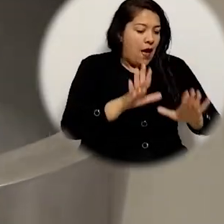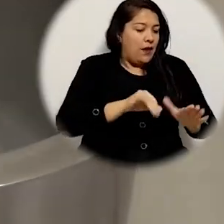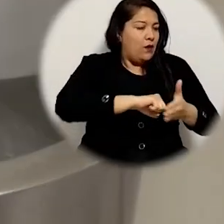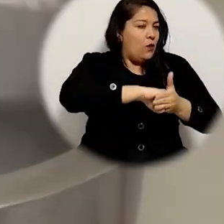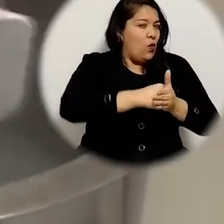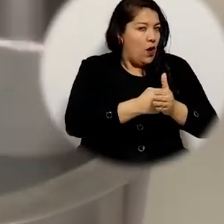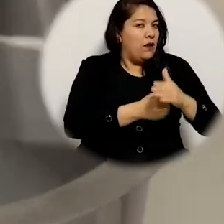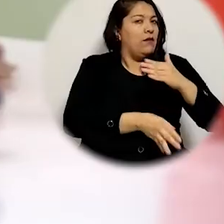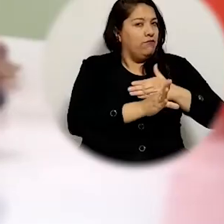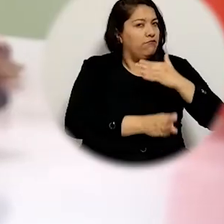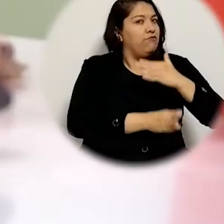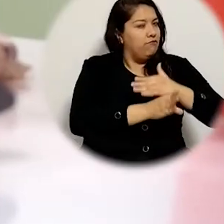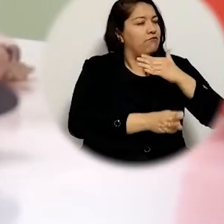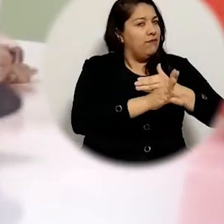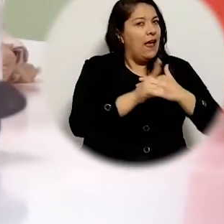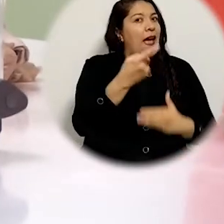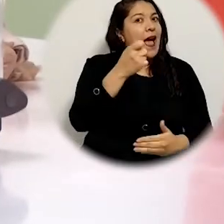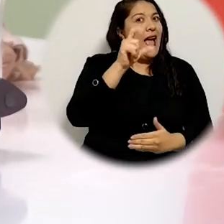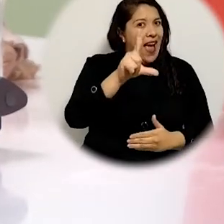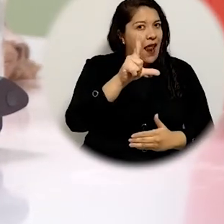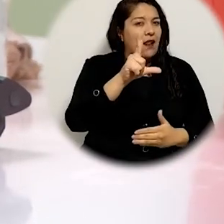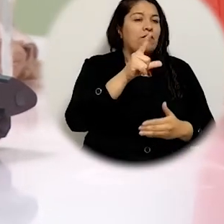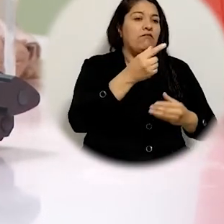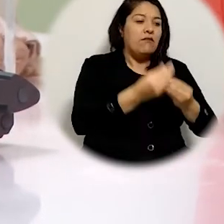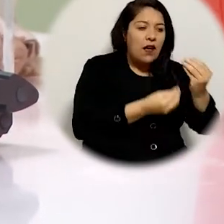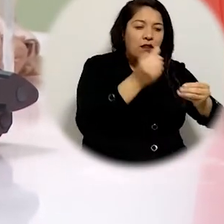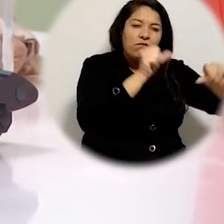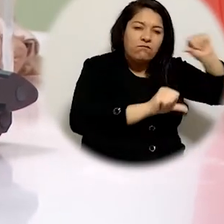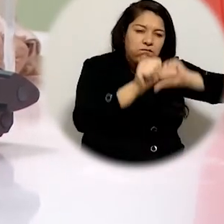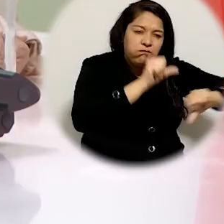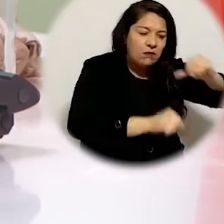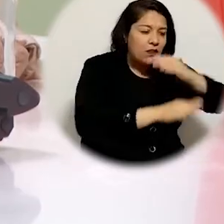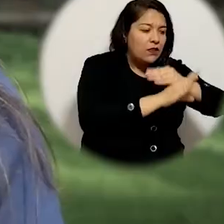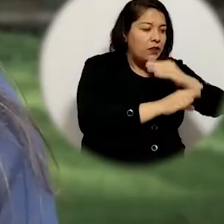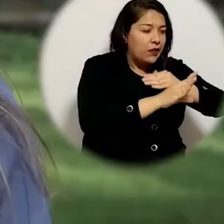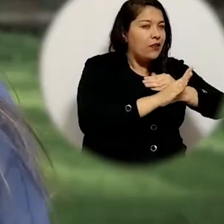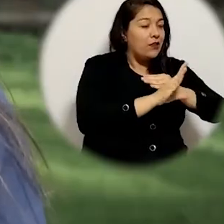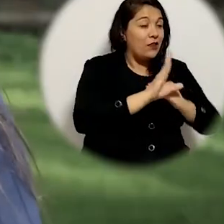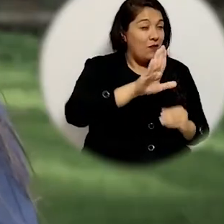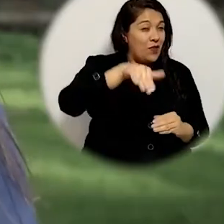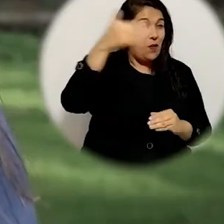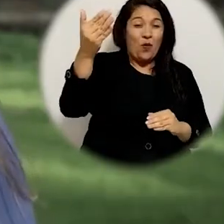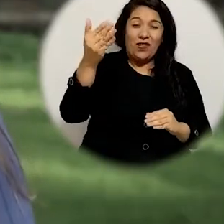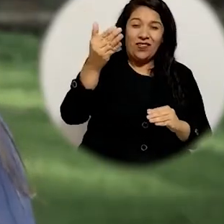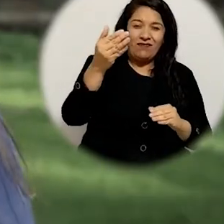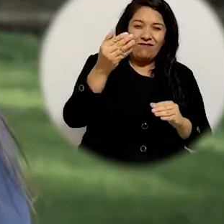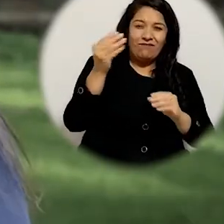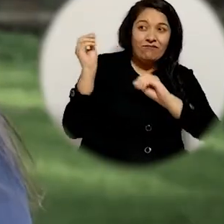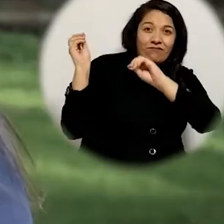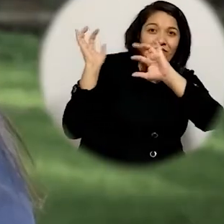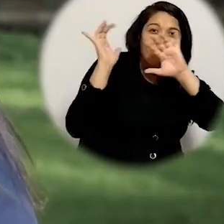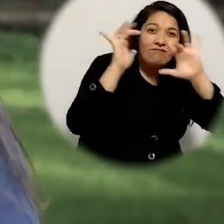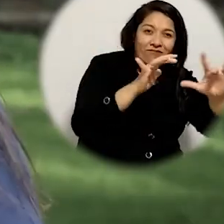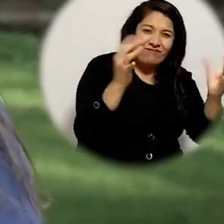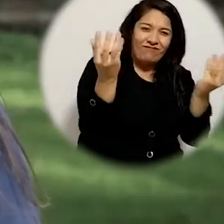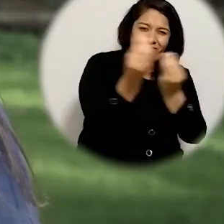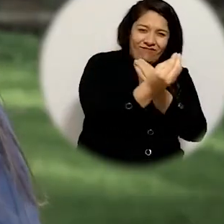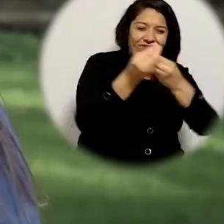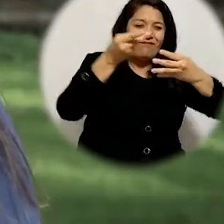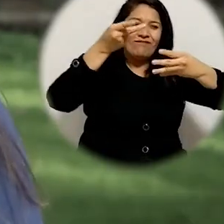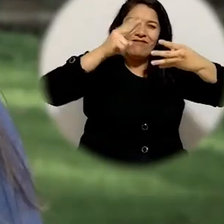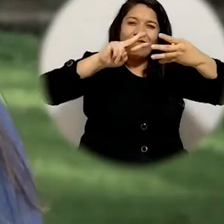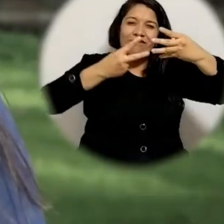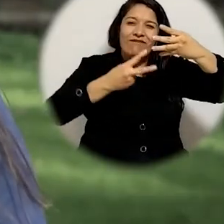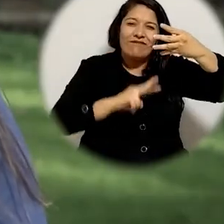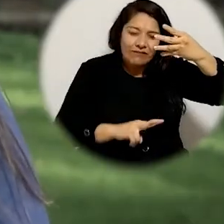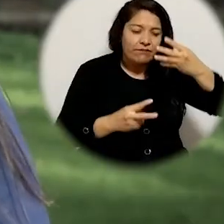para esta casa de estudios y podemos continuar produciendo gel para nuestra comunidad universitaria al momento que tengamos que llegar a